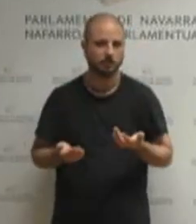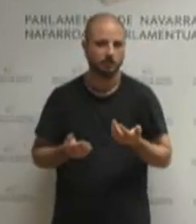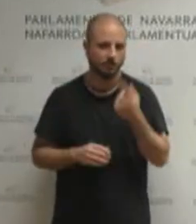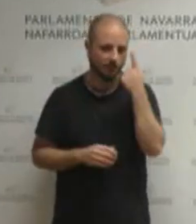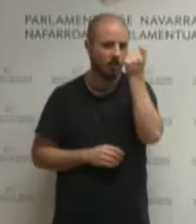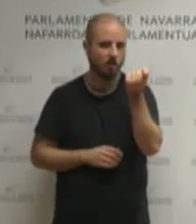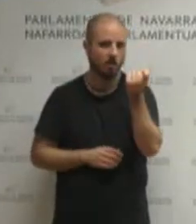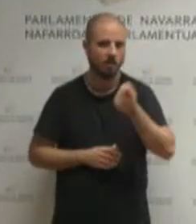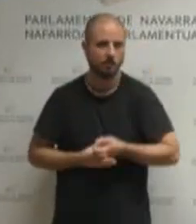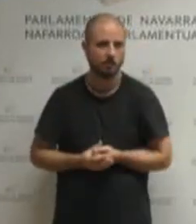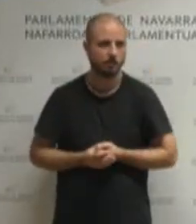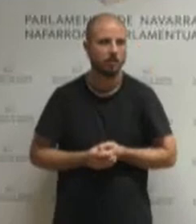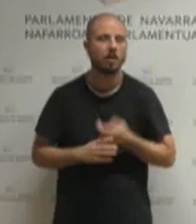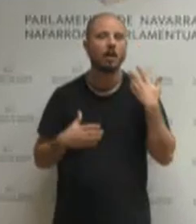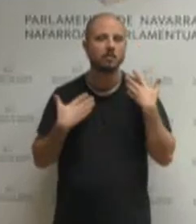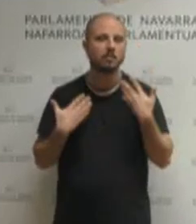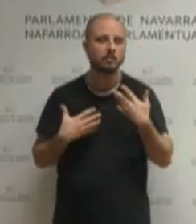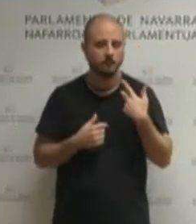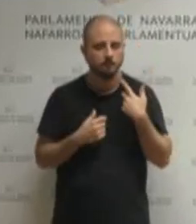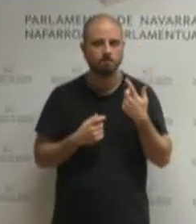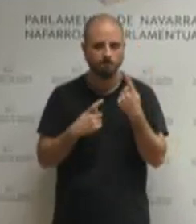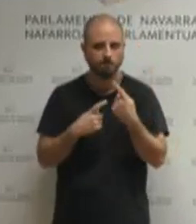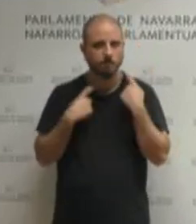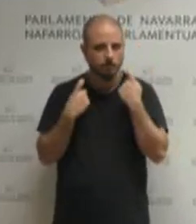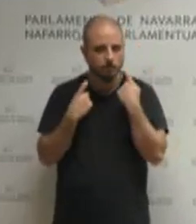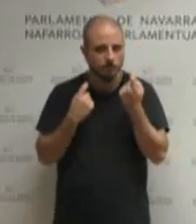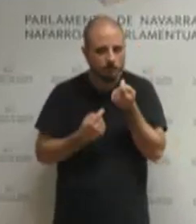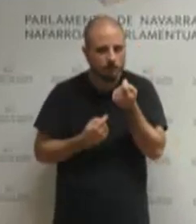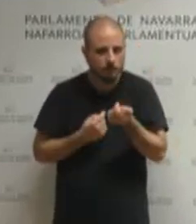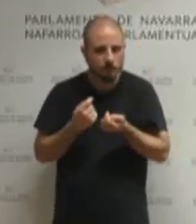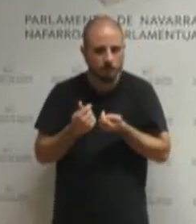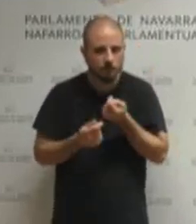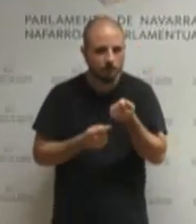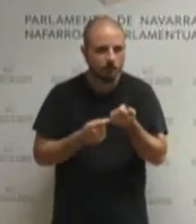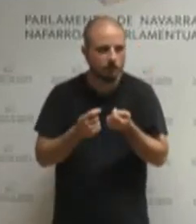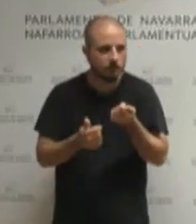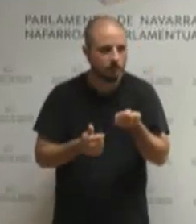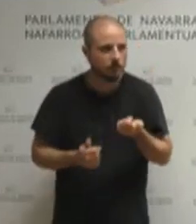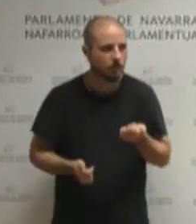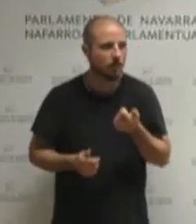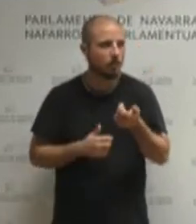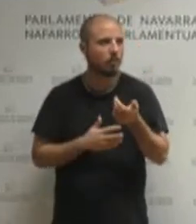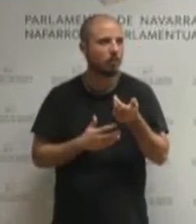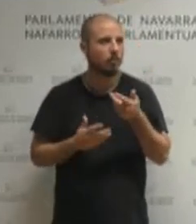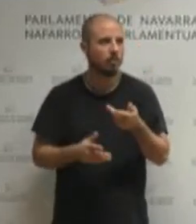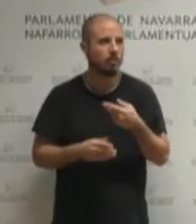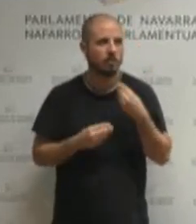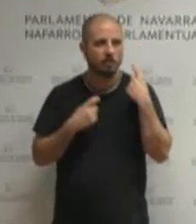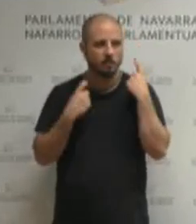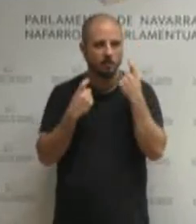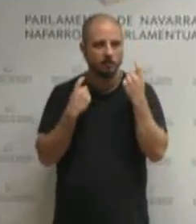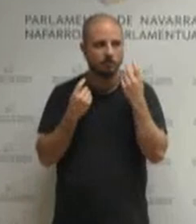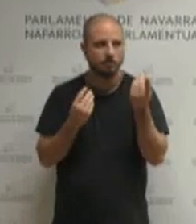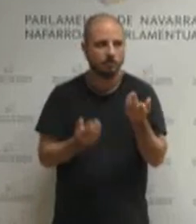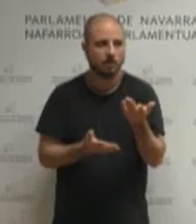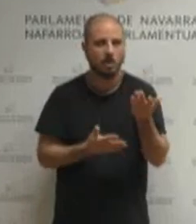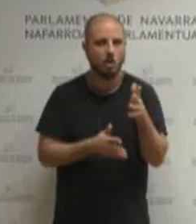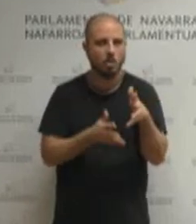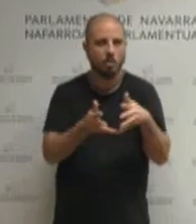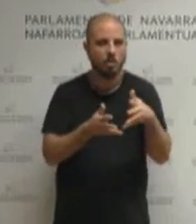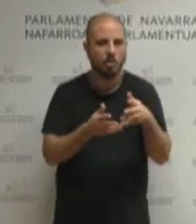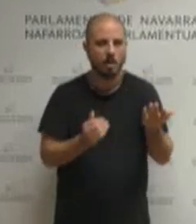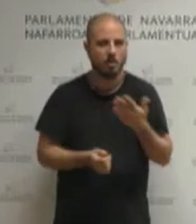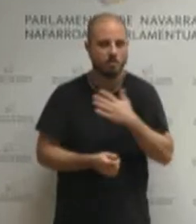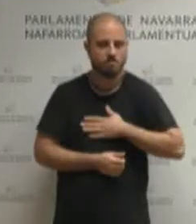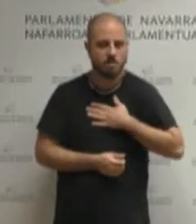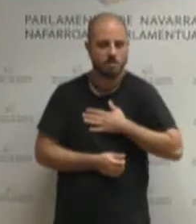edo adoz adoz adoz jartzen gara geure ezberdintasun guztien gainetik eta horrek ere